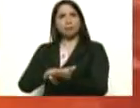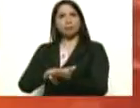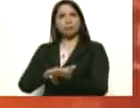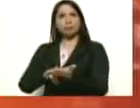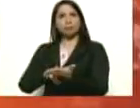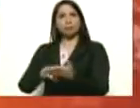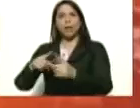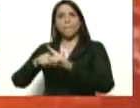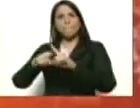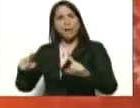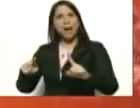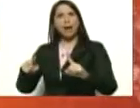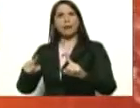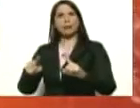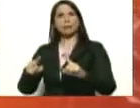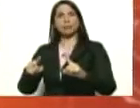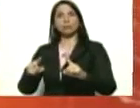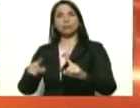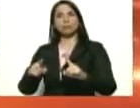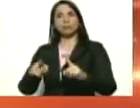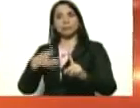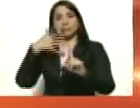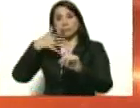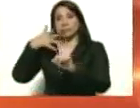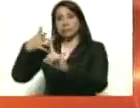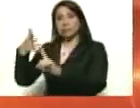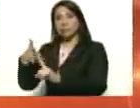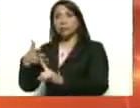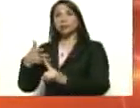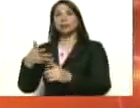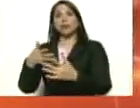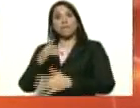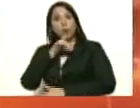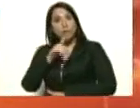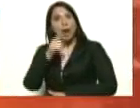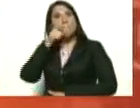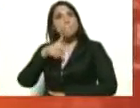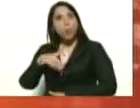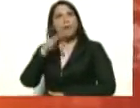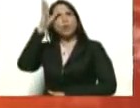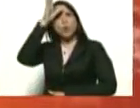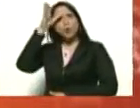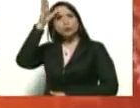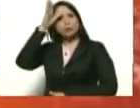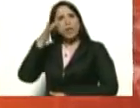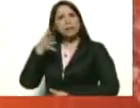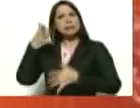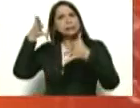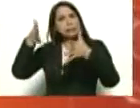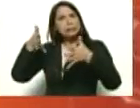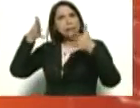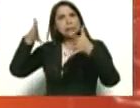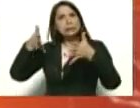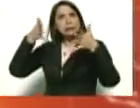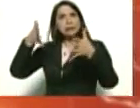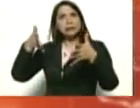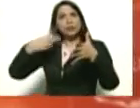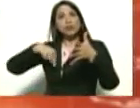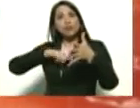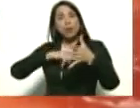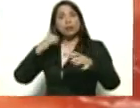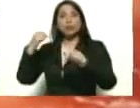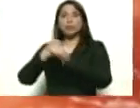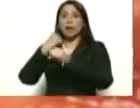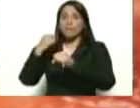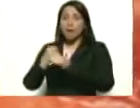la certidumbre, para crear certidumbre, conciencia, para ese es nuestro trabajo en